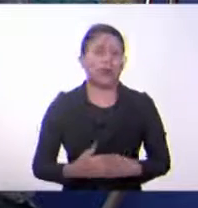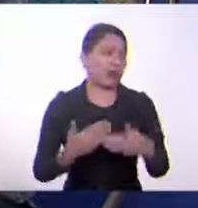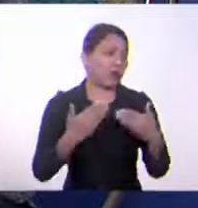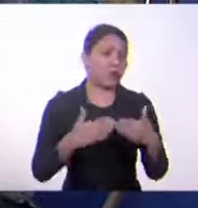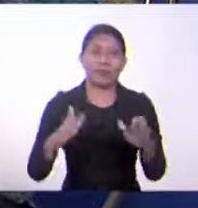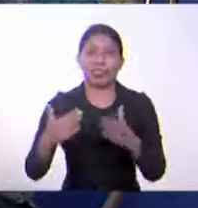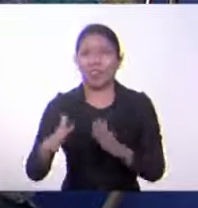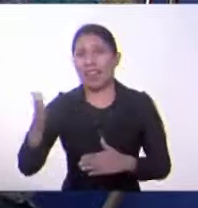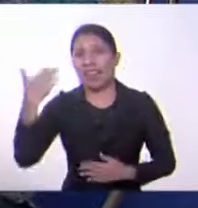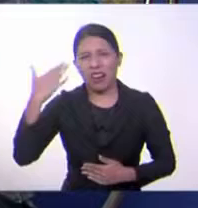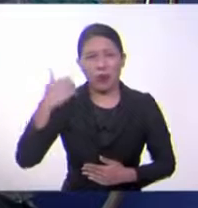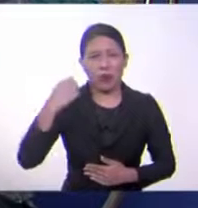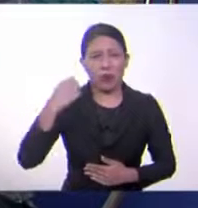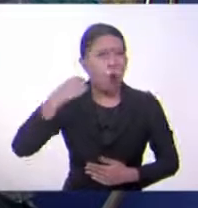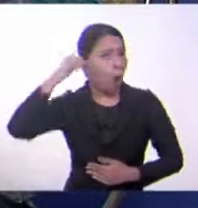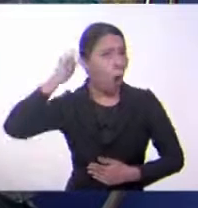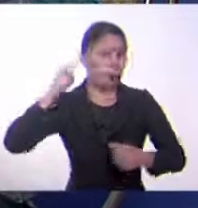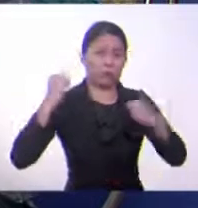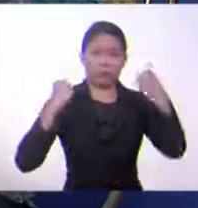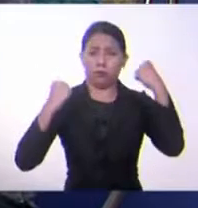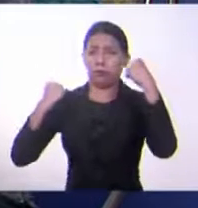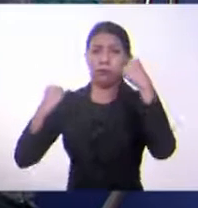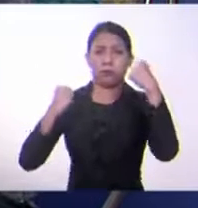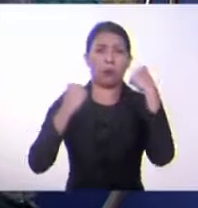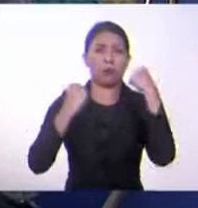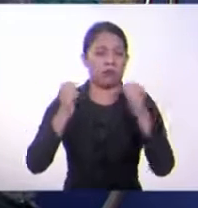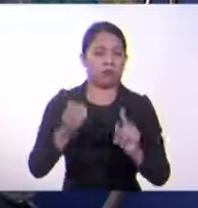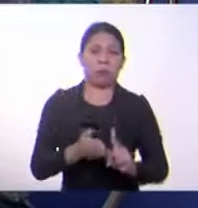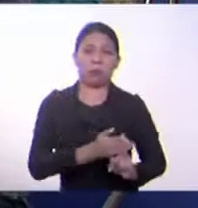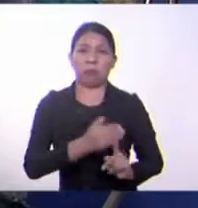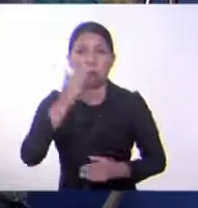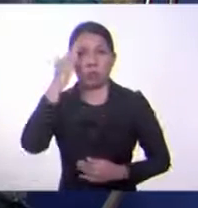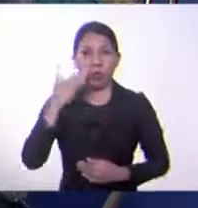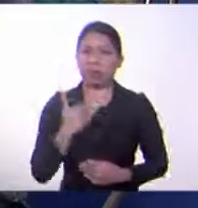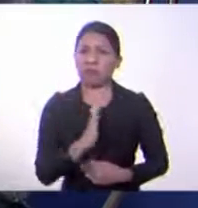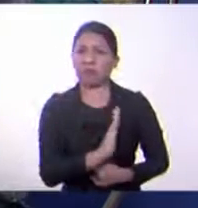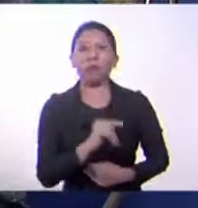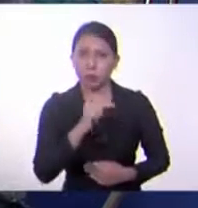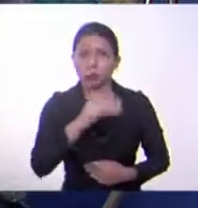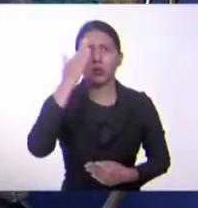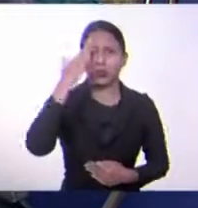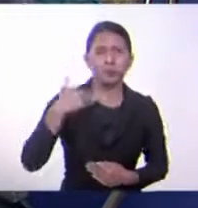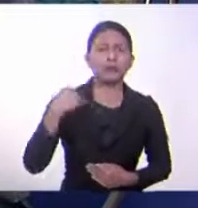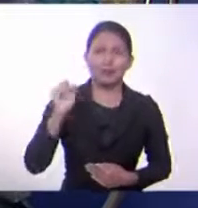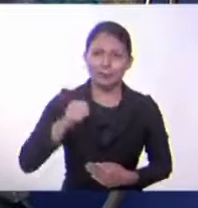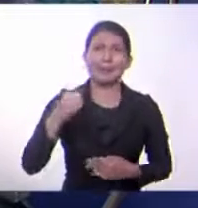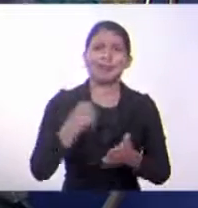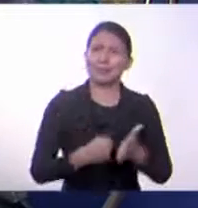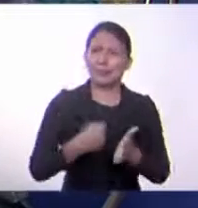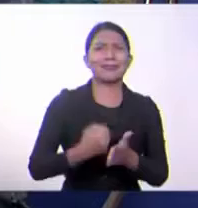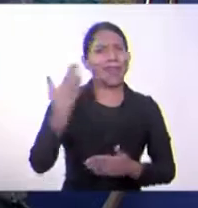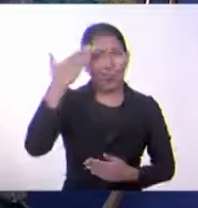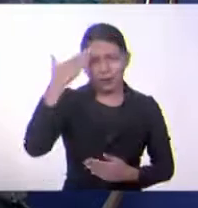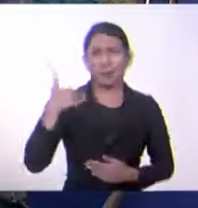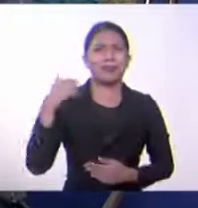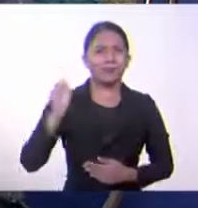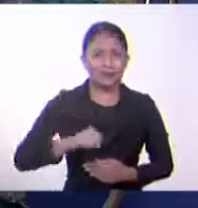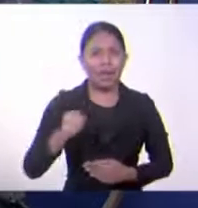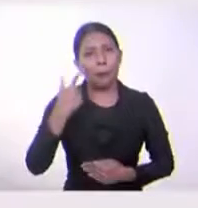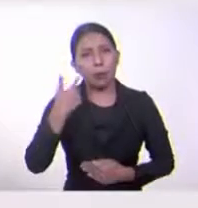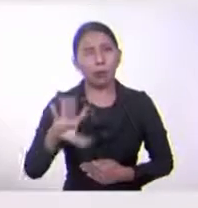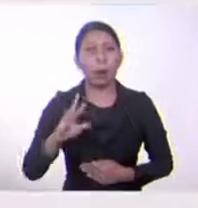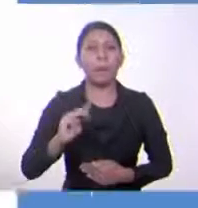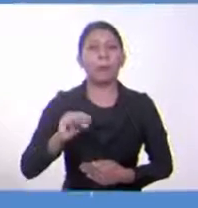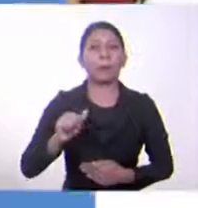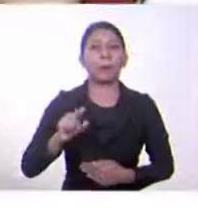patriarcados y todo esto, no se habla del papel de la mujer. Pero sí, efectivamente, hubo mujeres. Por ejemplo, tenemos a